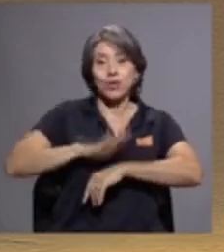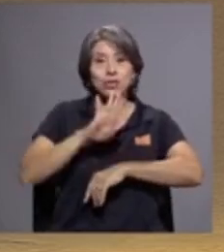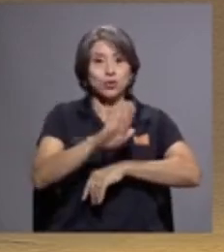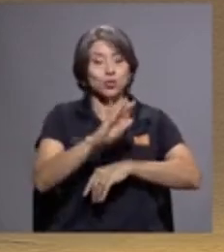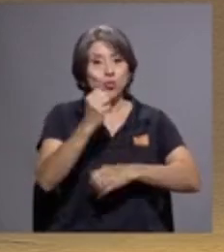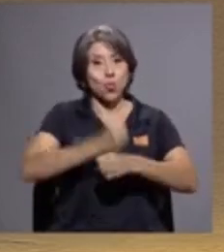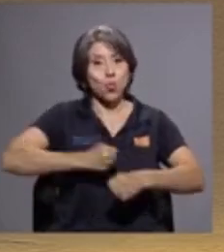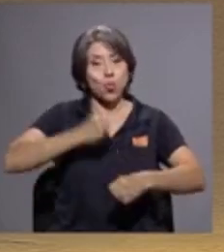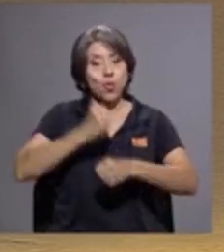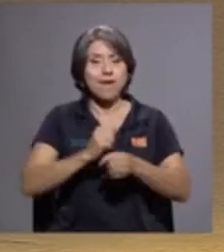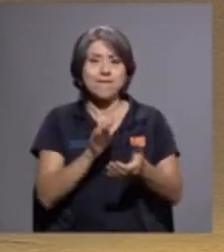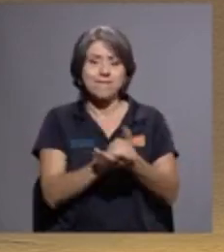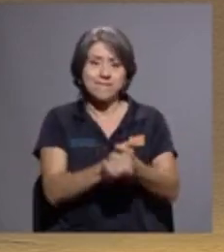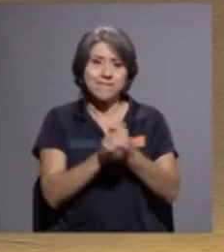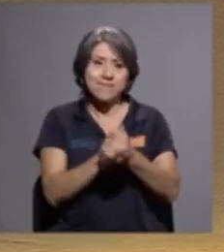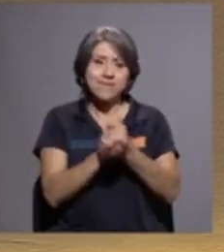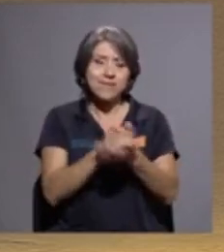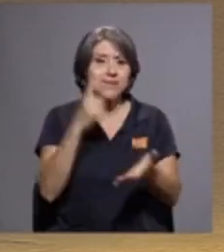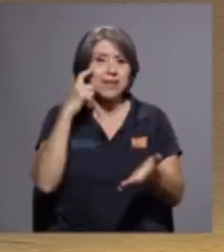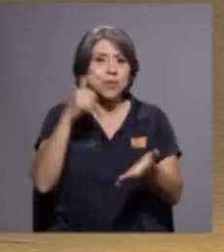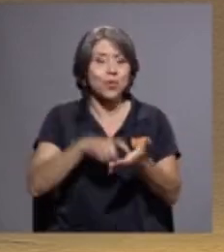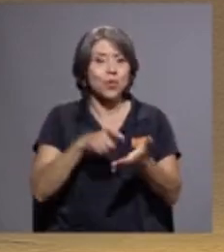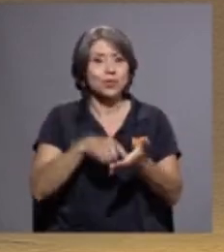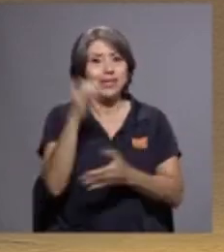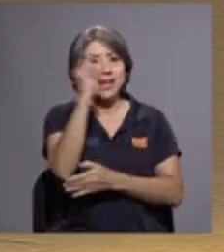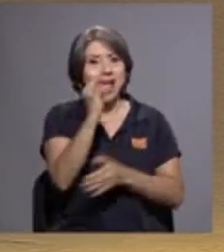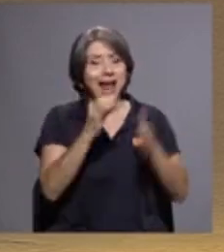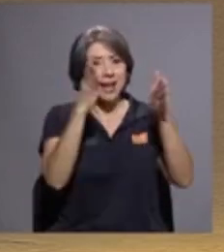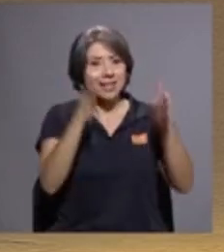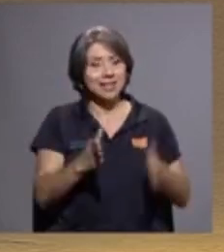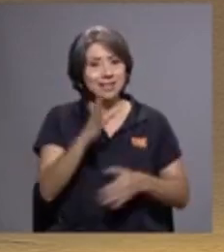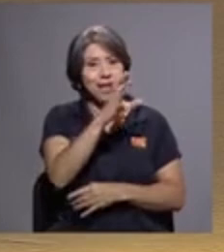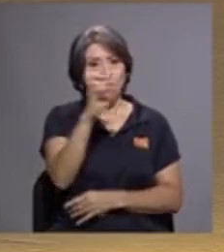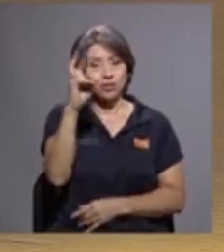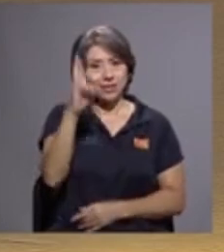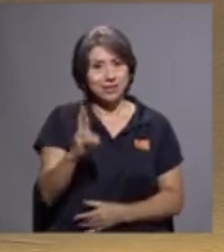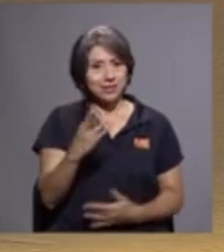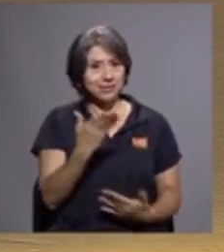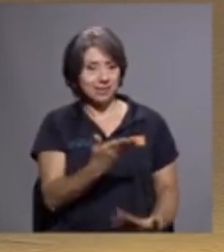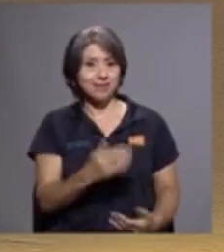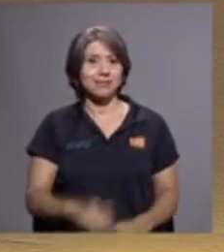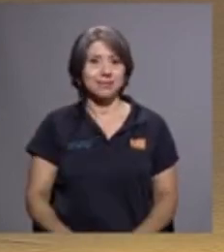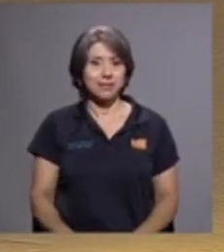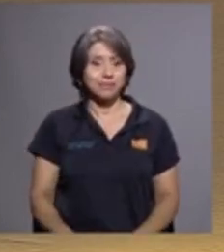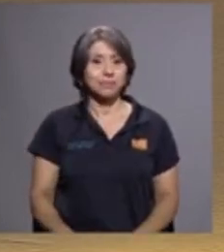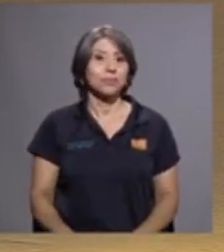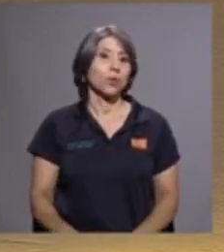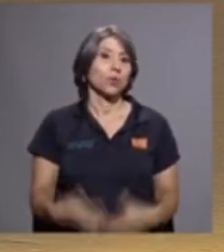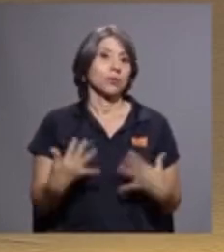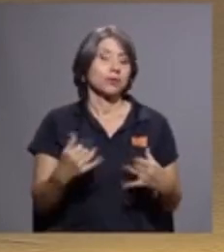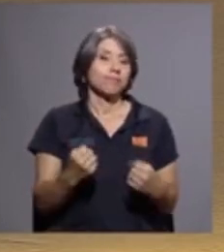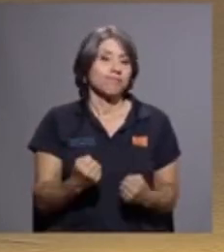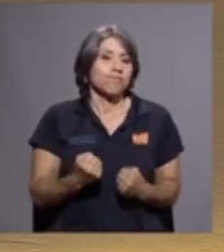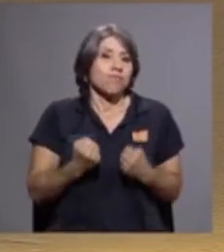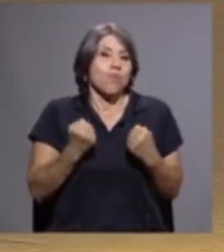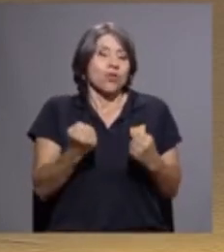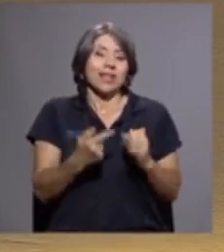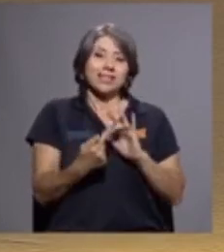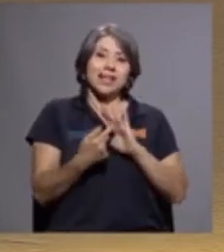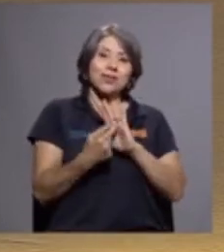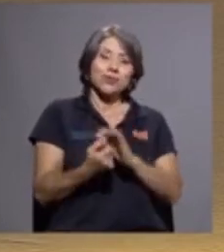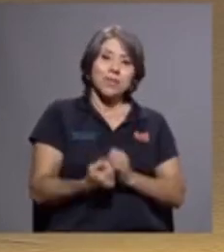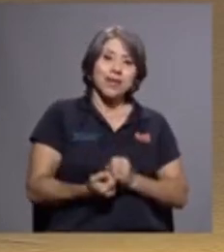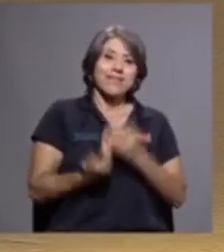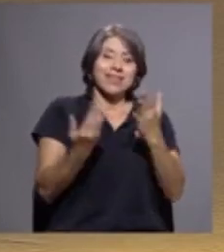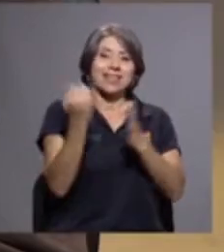gran obra y felicitarlo y reconocerle como artista costarricense la potencia que manifiesta usted en cada uno